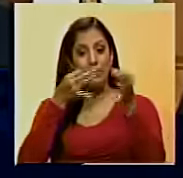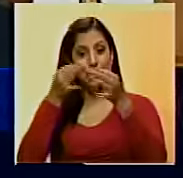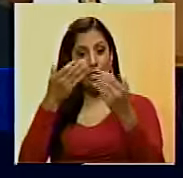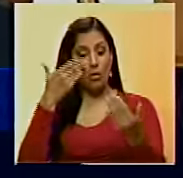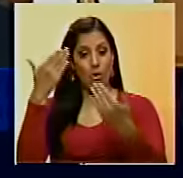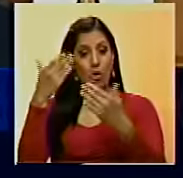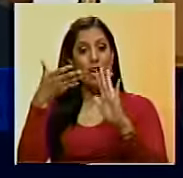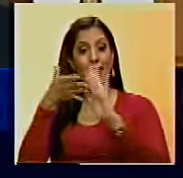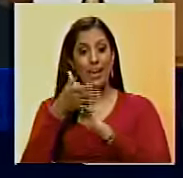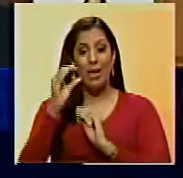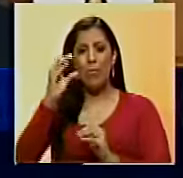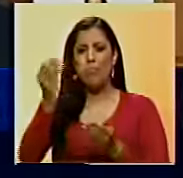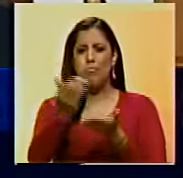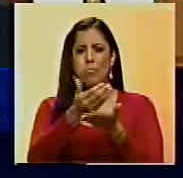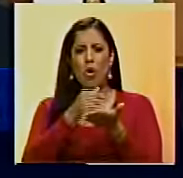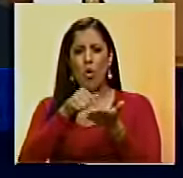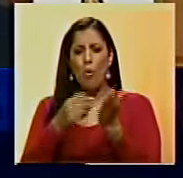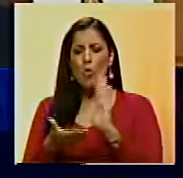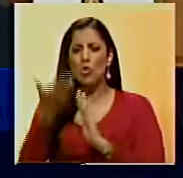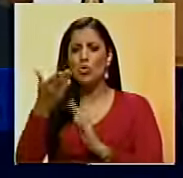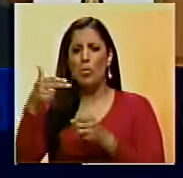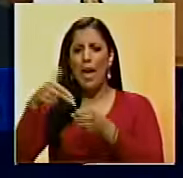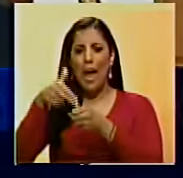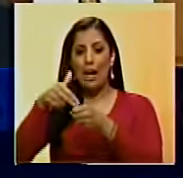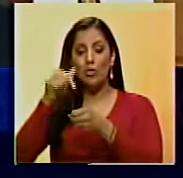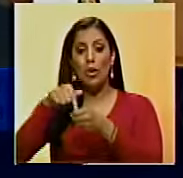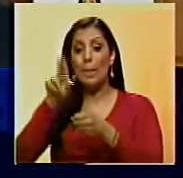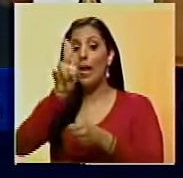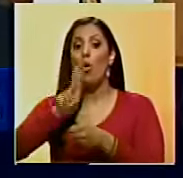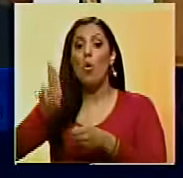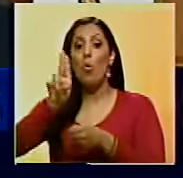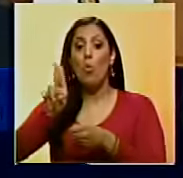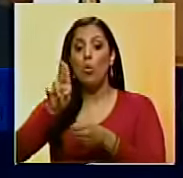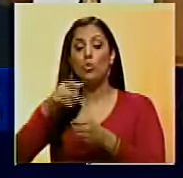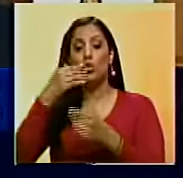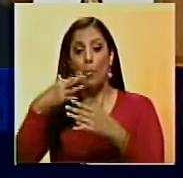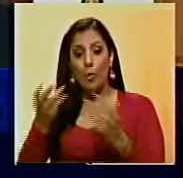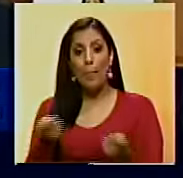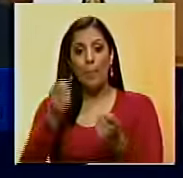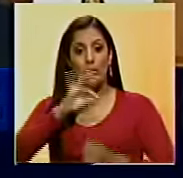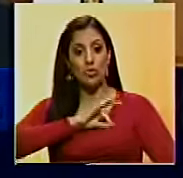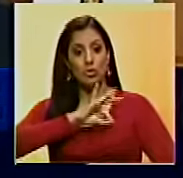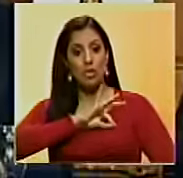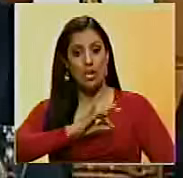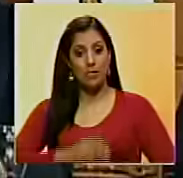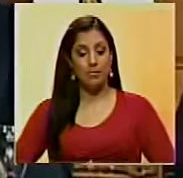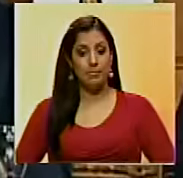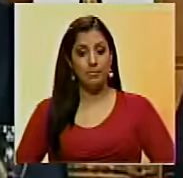estado que los recursos provenientes del aumento de la gasolina serán utilizados en los programas sociales.